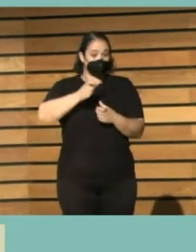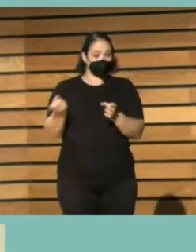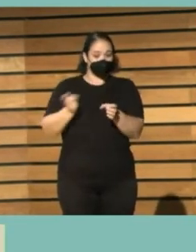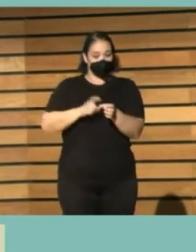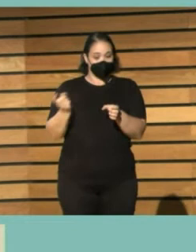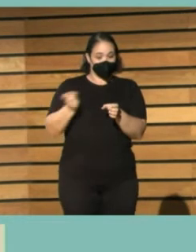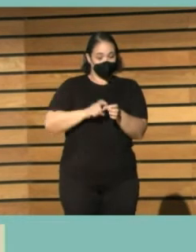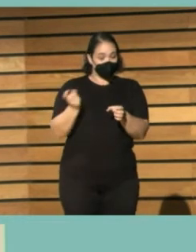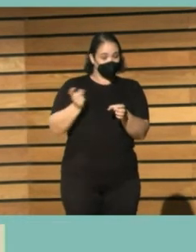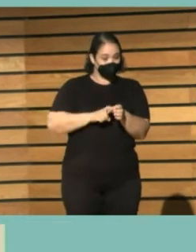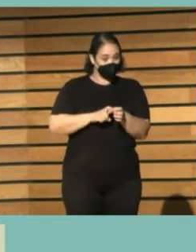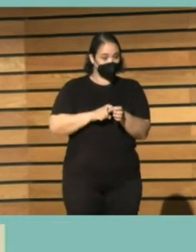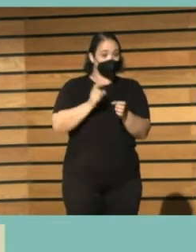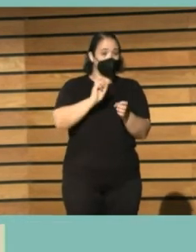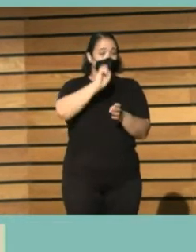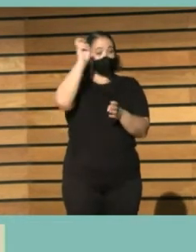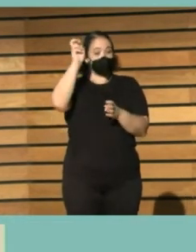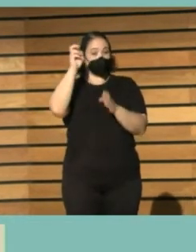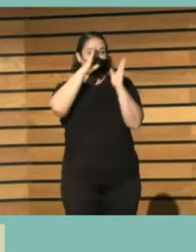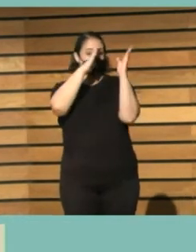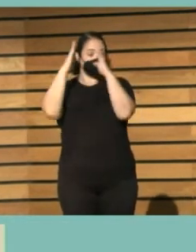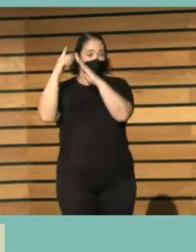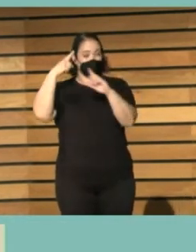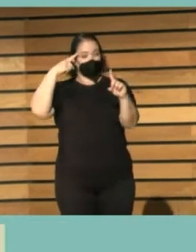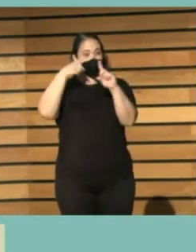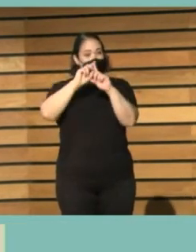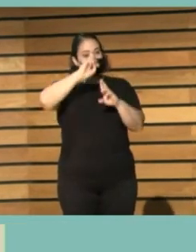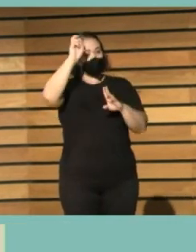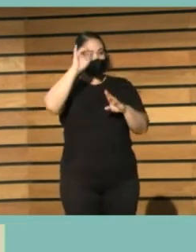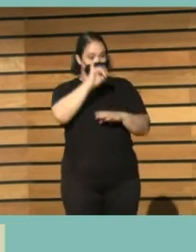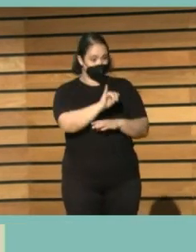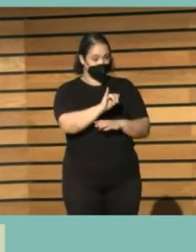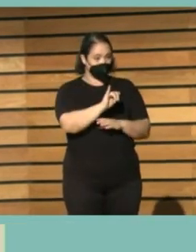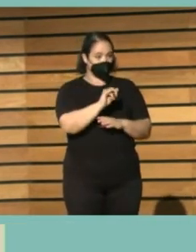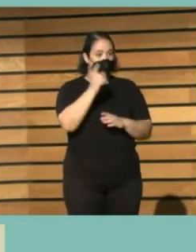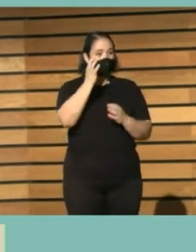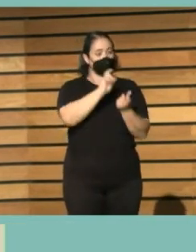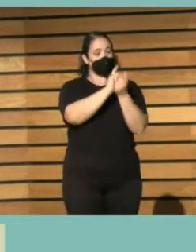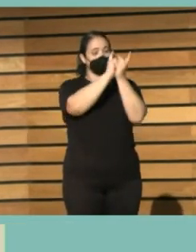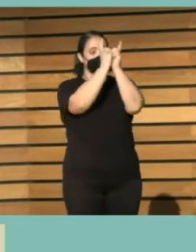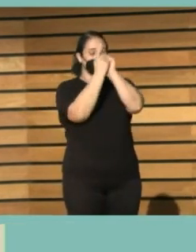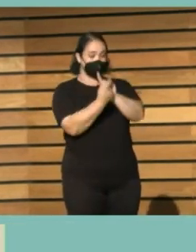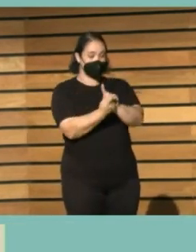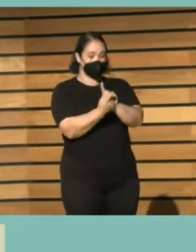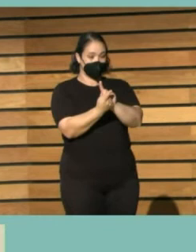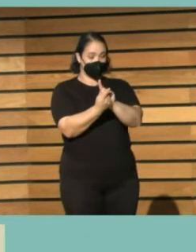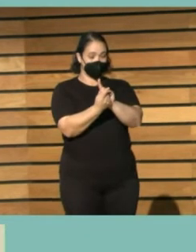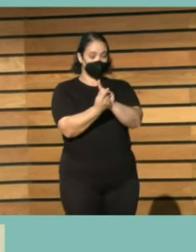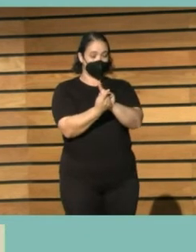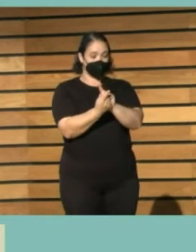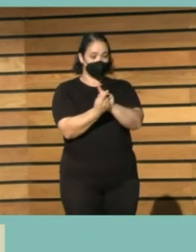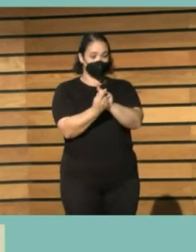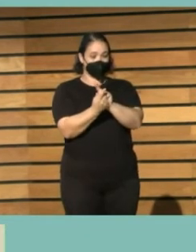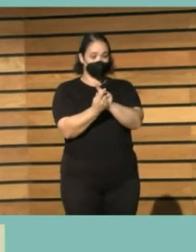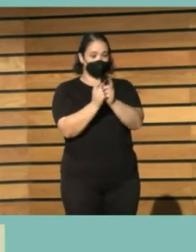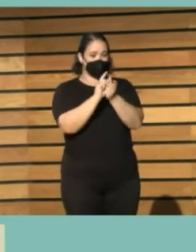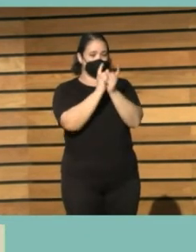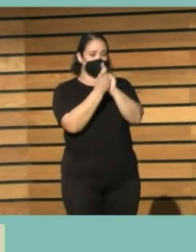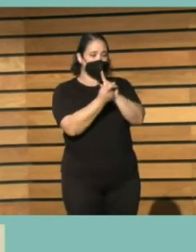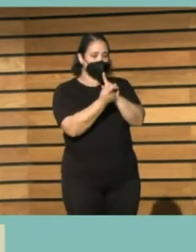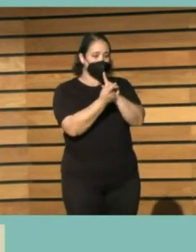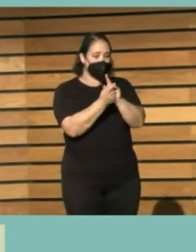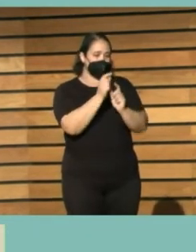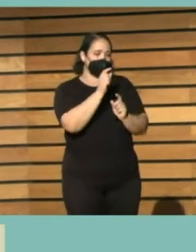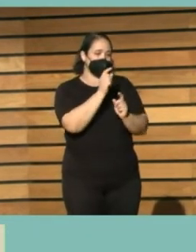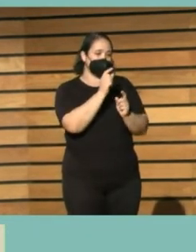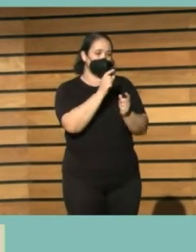nuevos horizontes para la biblioteca tienen que cambiar la la planta la